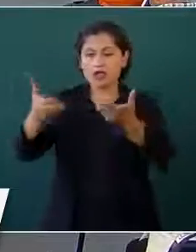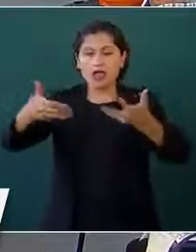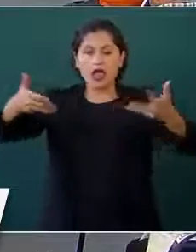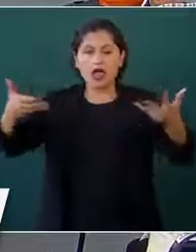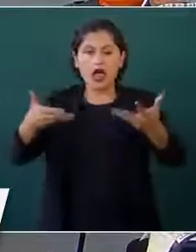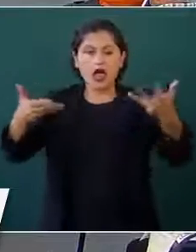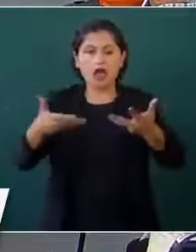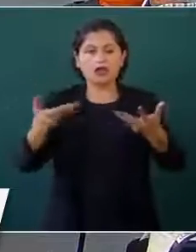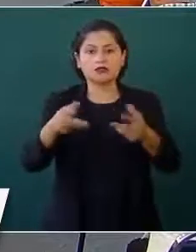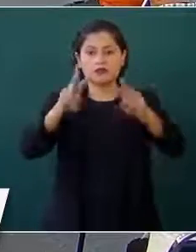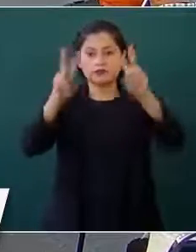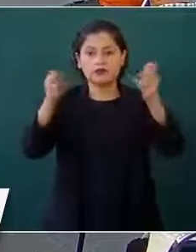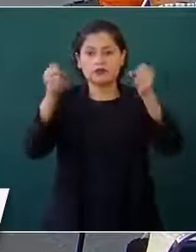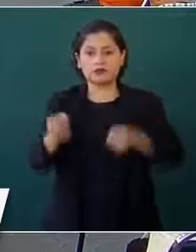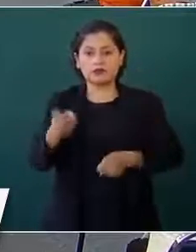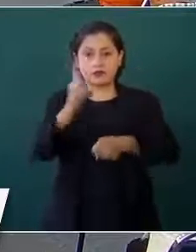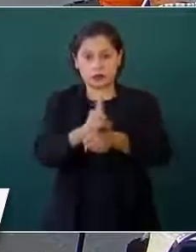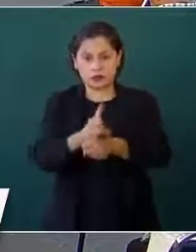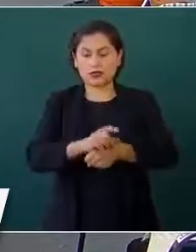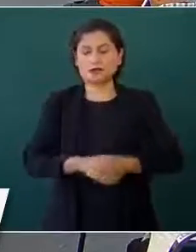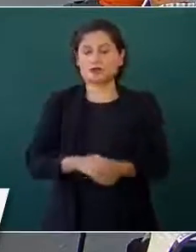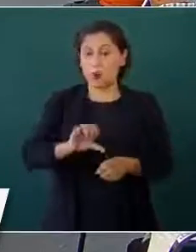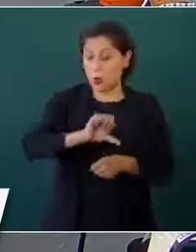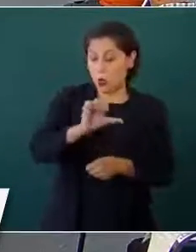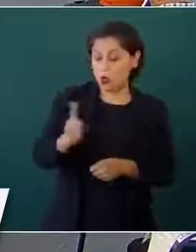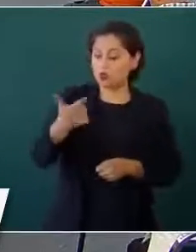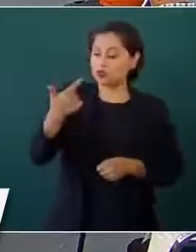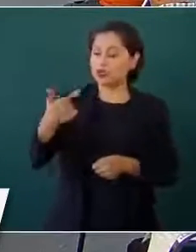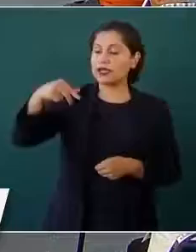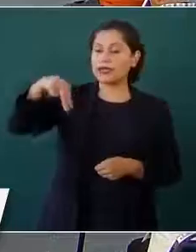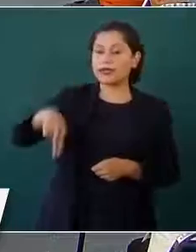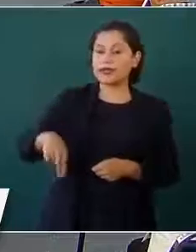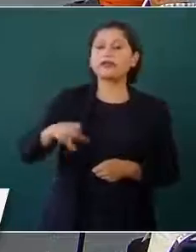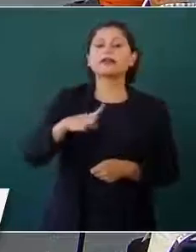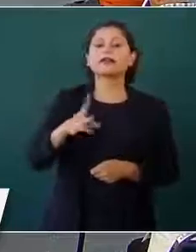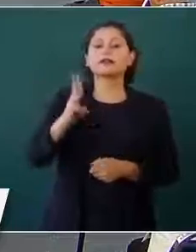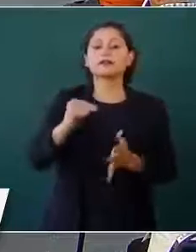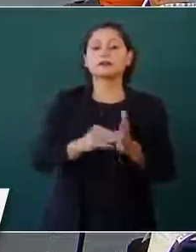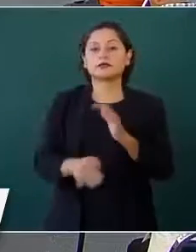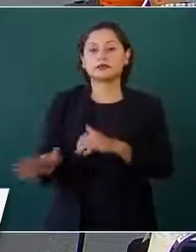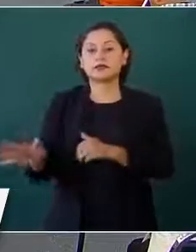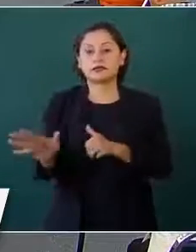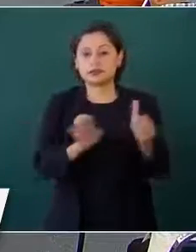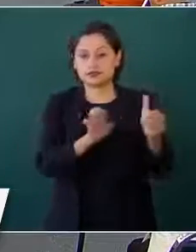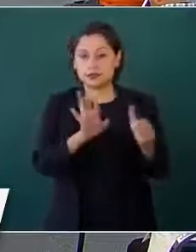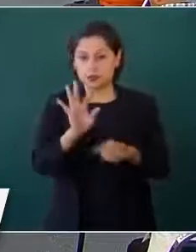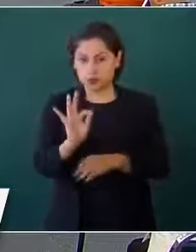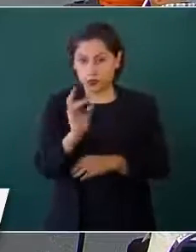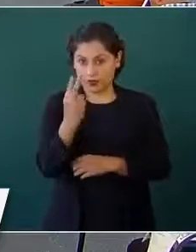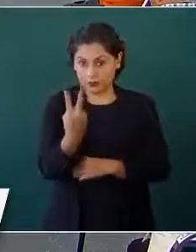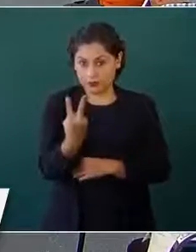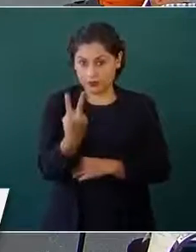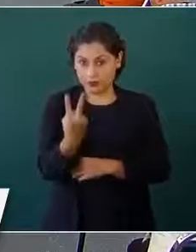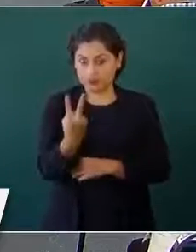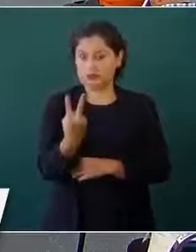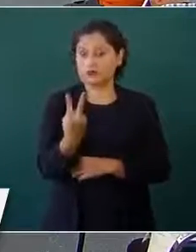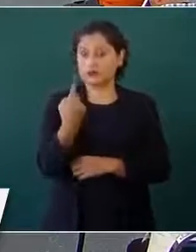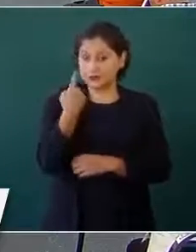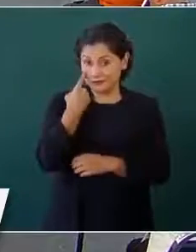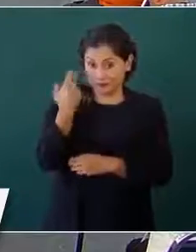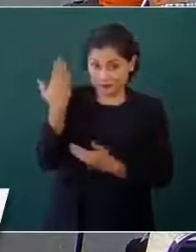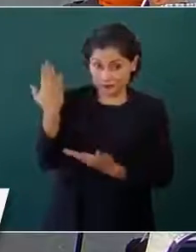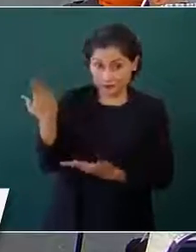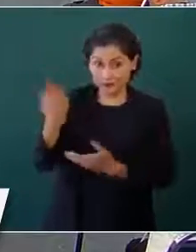de seguridad. La Guardia Nacional, 3 mil 642, vean